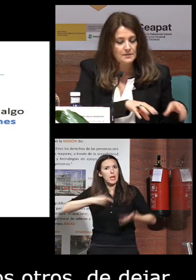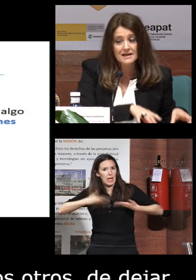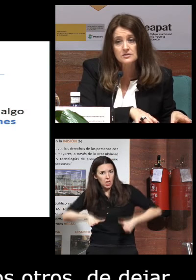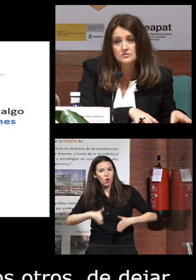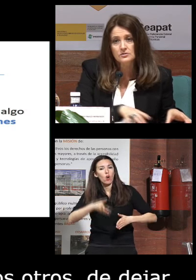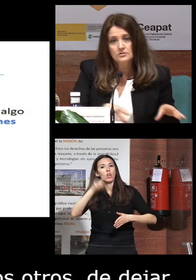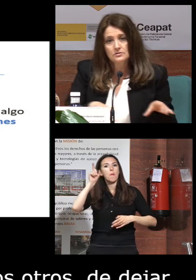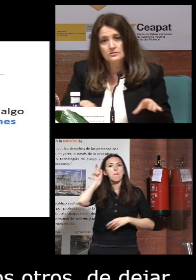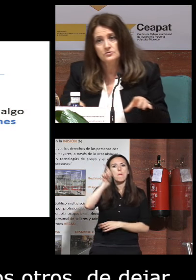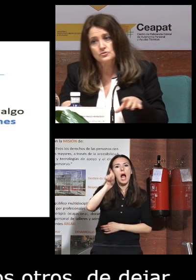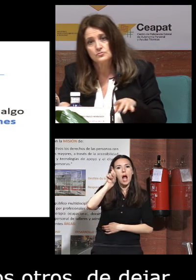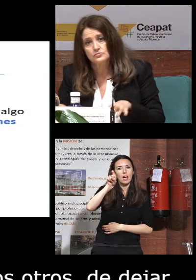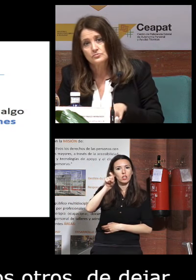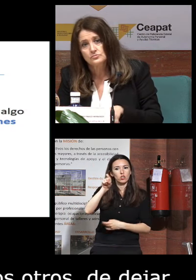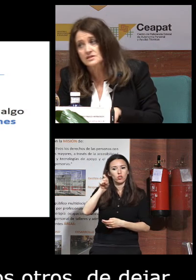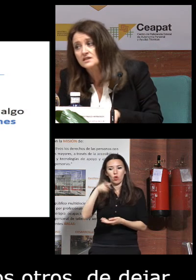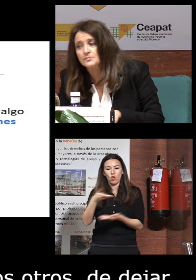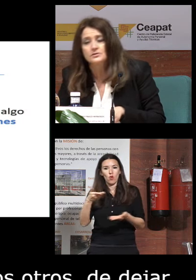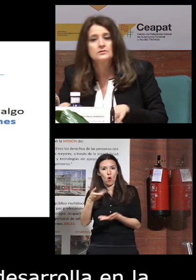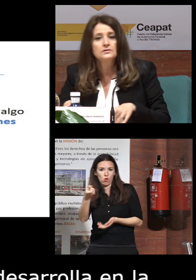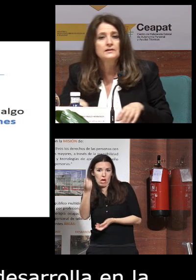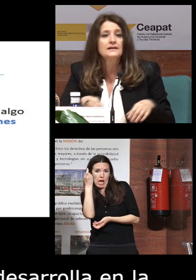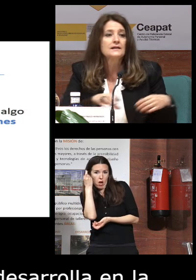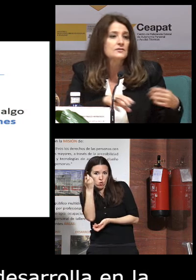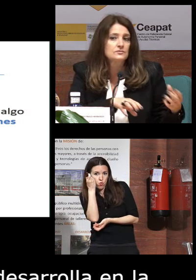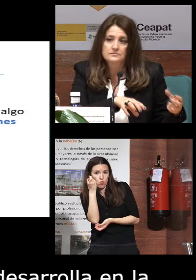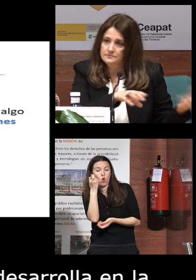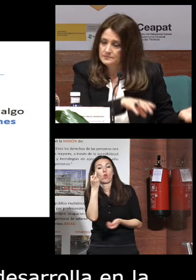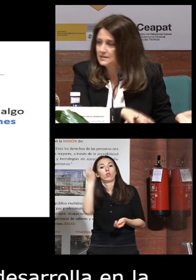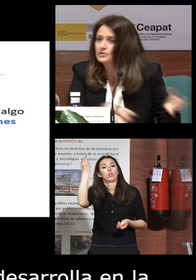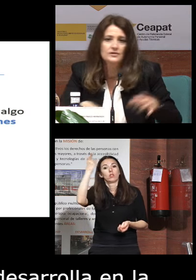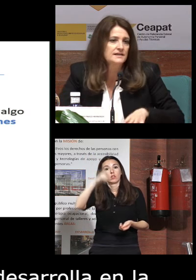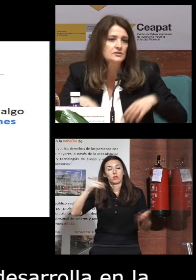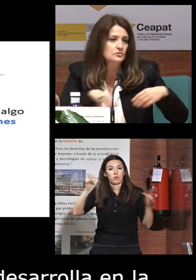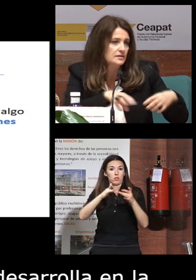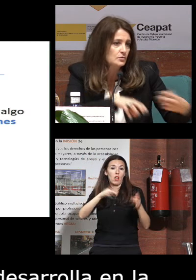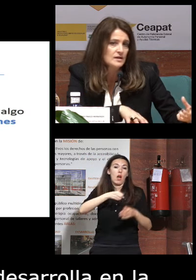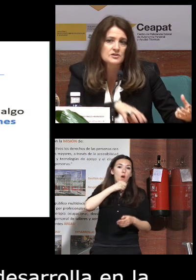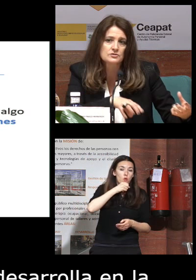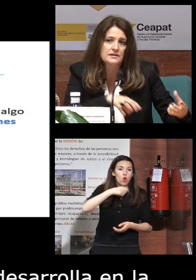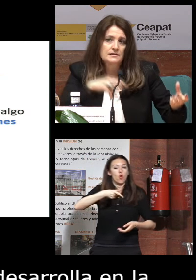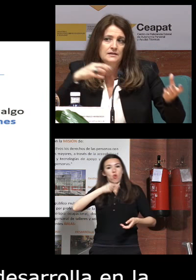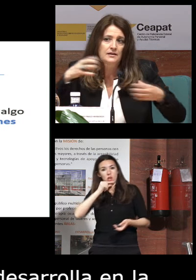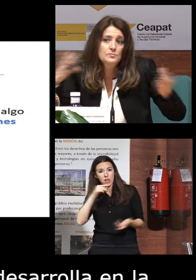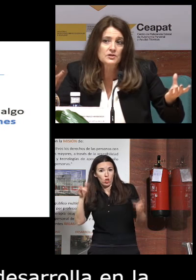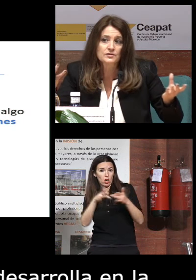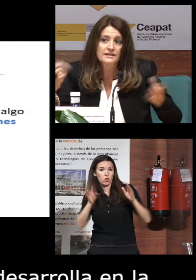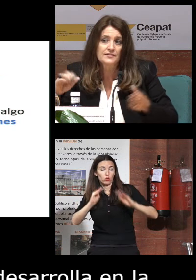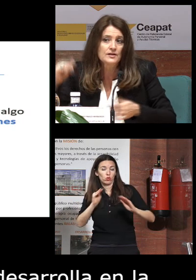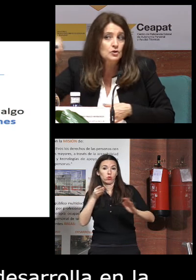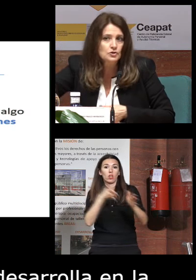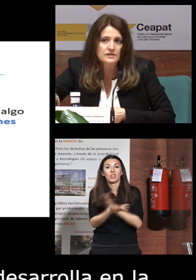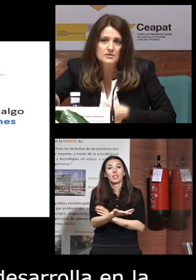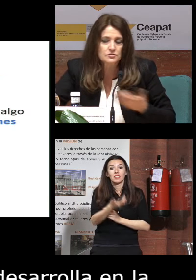relación del maestro con su discípulo en la relación del abuelo con el nieto de una persona en un proyecto